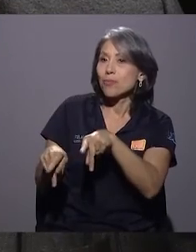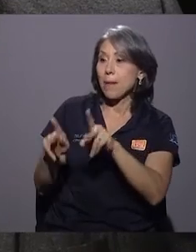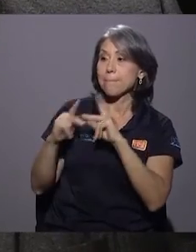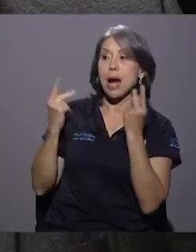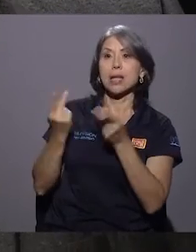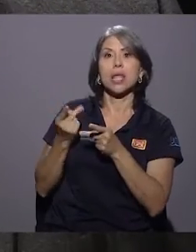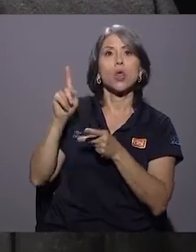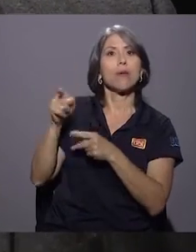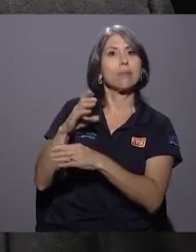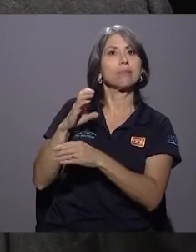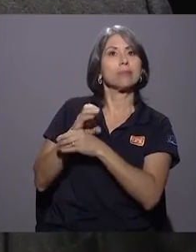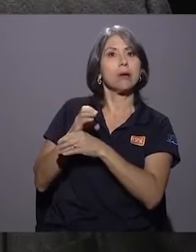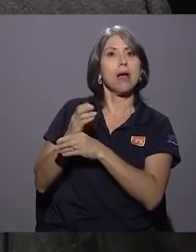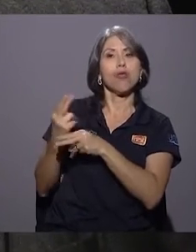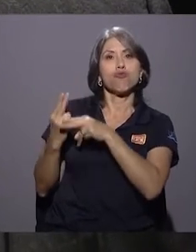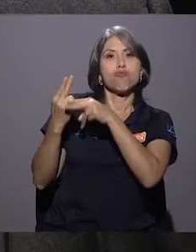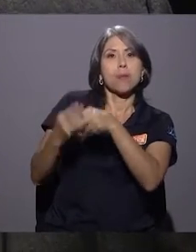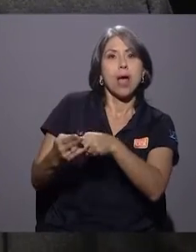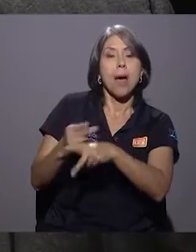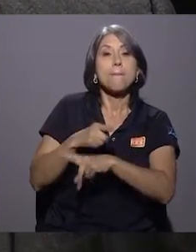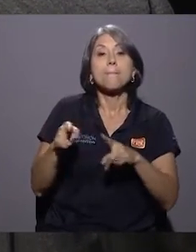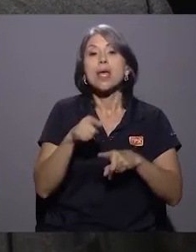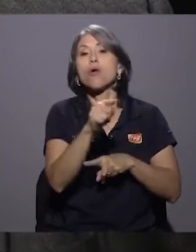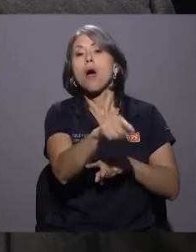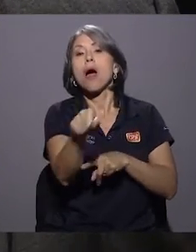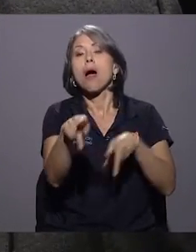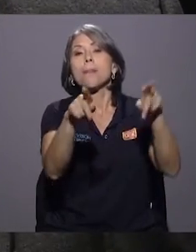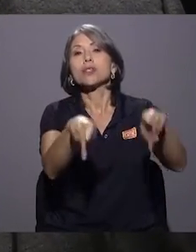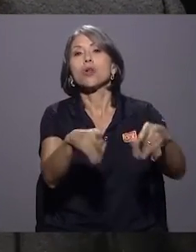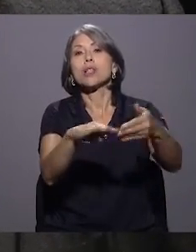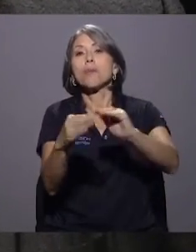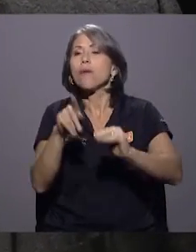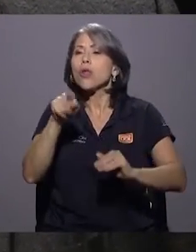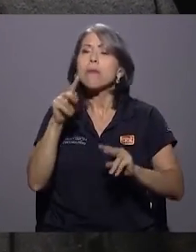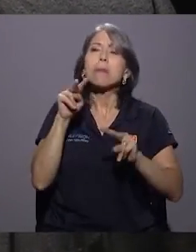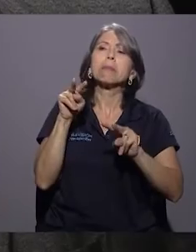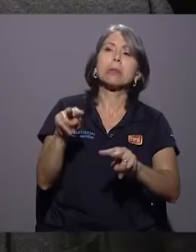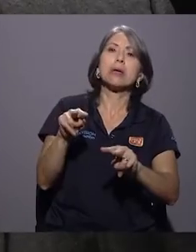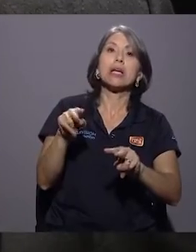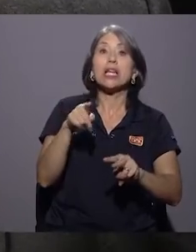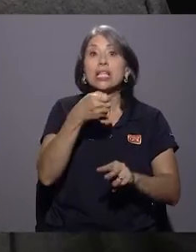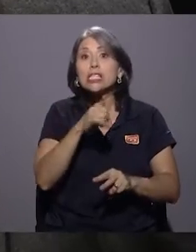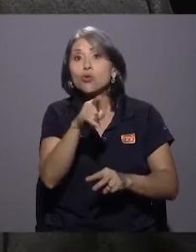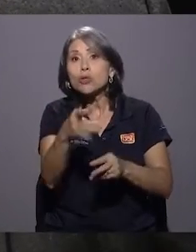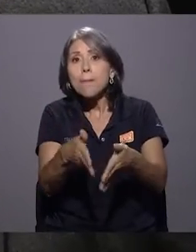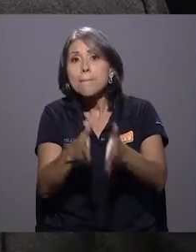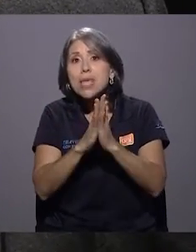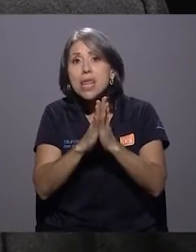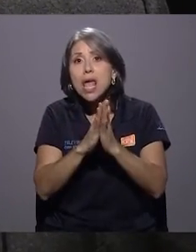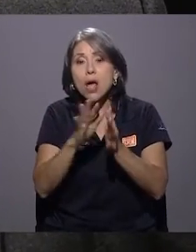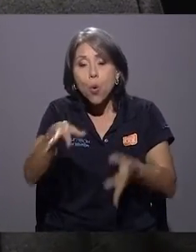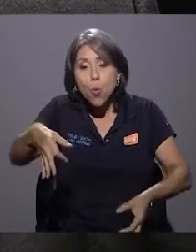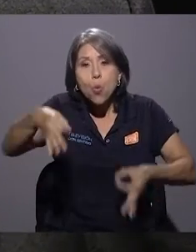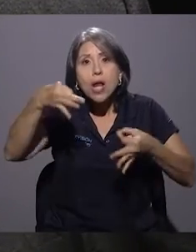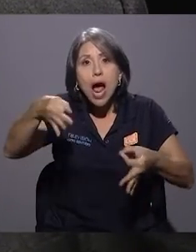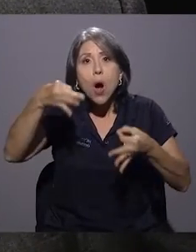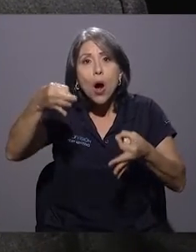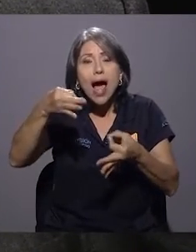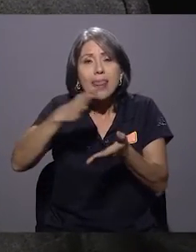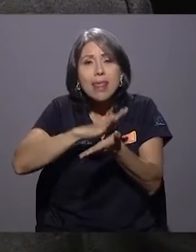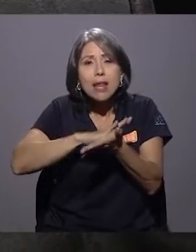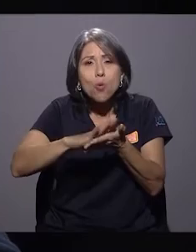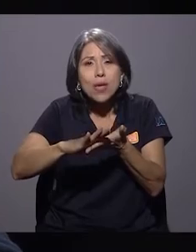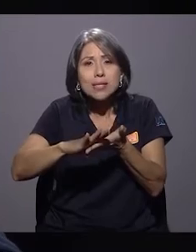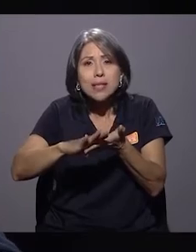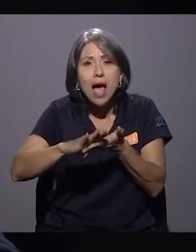Eso es una barbaridad. Pero el pueblo tiene la obligación de filtrar. Porque si usted les pide una hoja de delincuencia, todos los cuestionados la llevarían